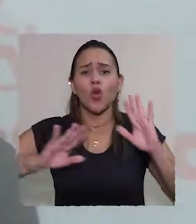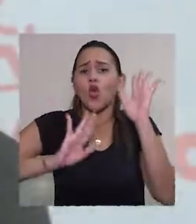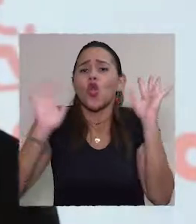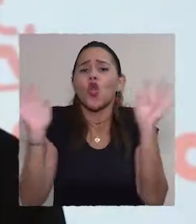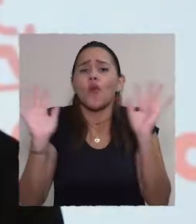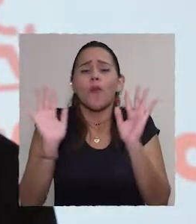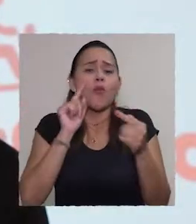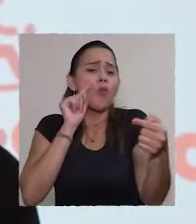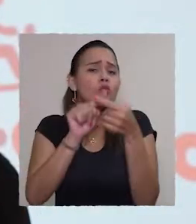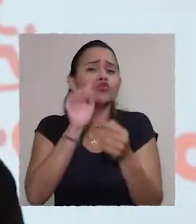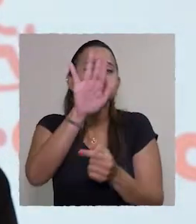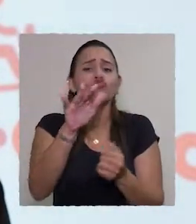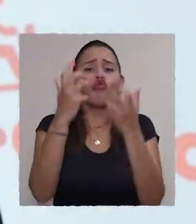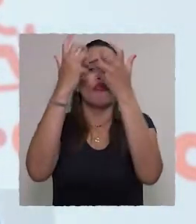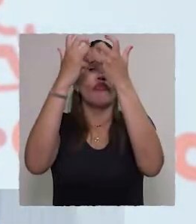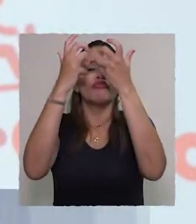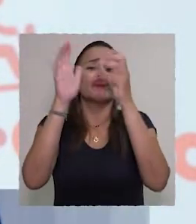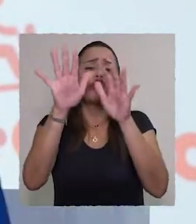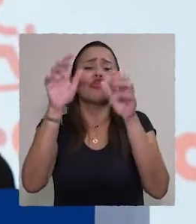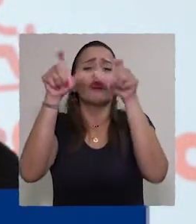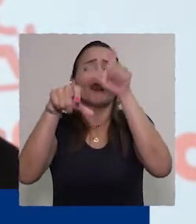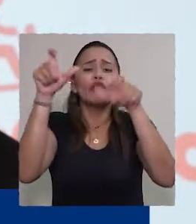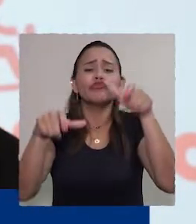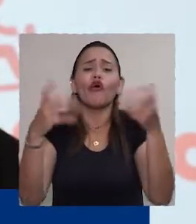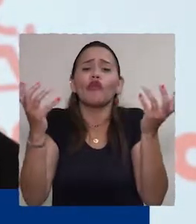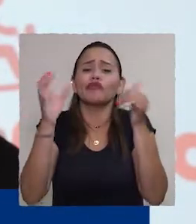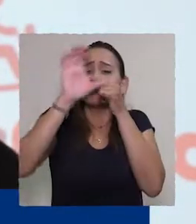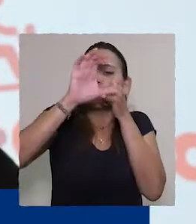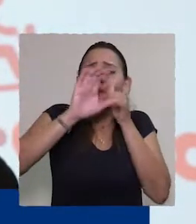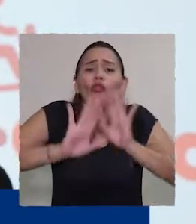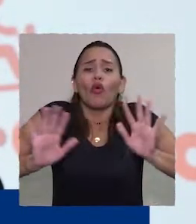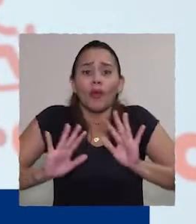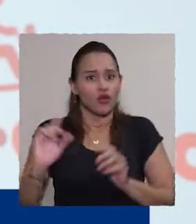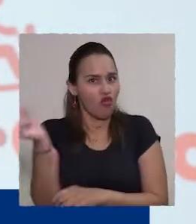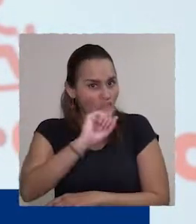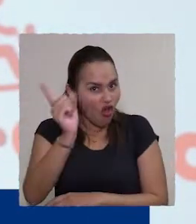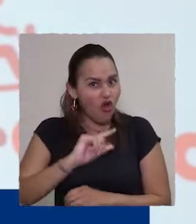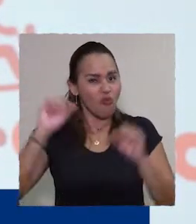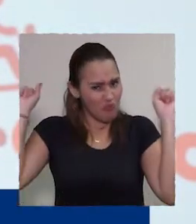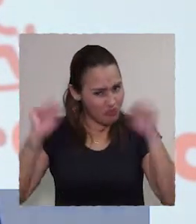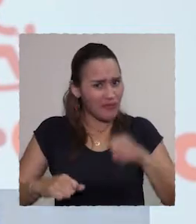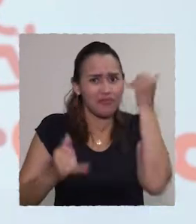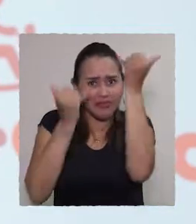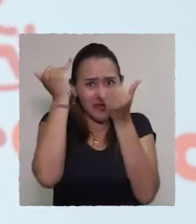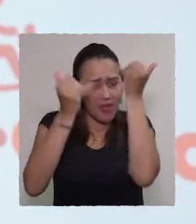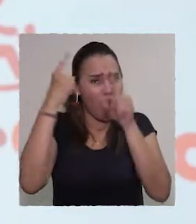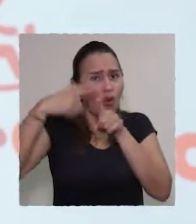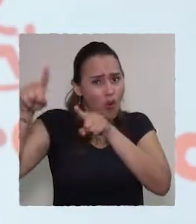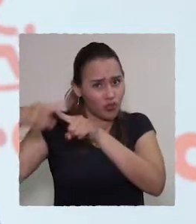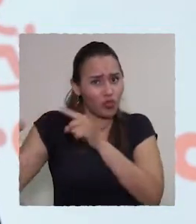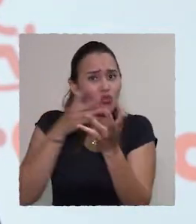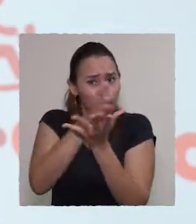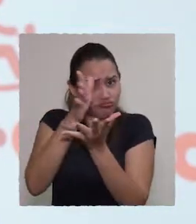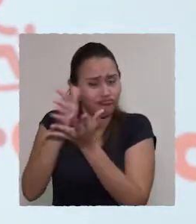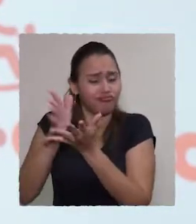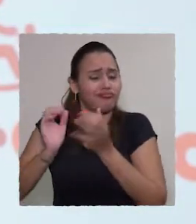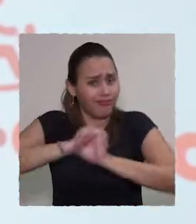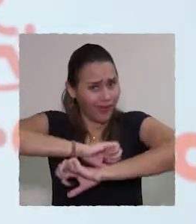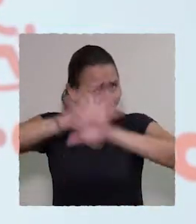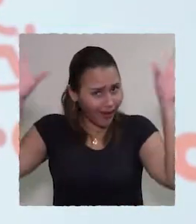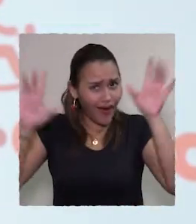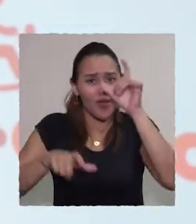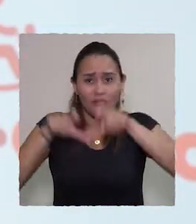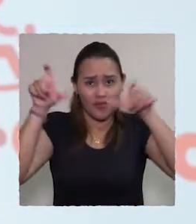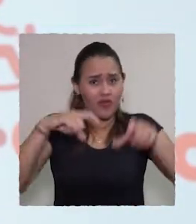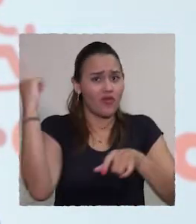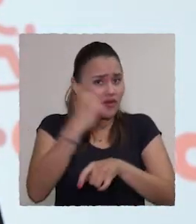ingenieros de sistemas, la universidad es una cantera de ideas, vemos emprendimientos de todo tipo, en todo tipo de carreras, en todo tipo de